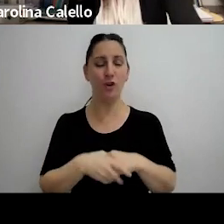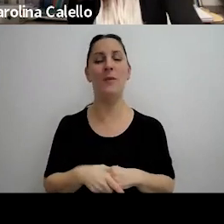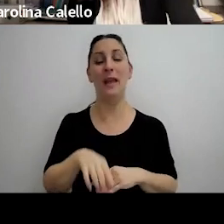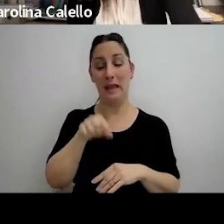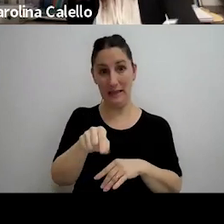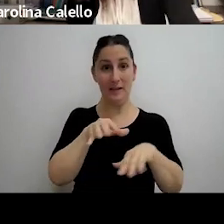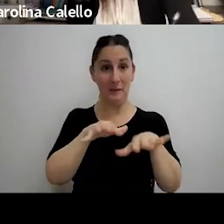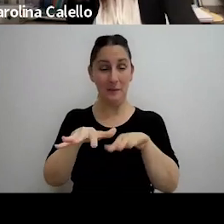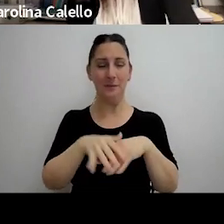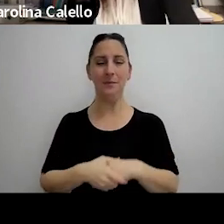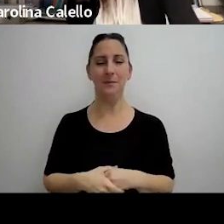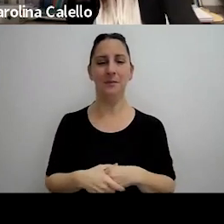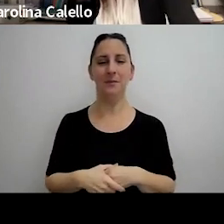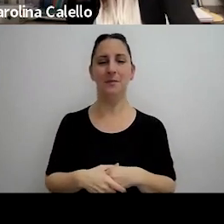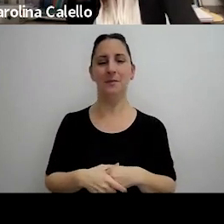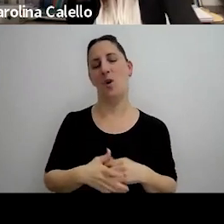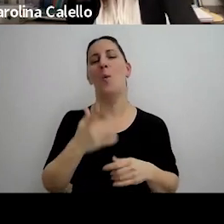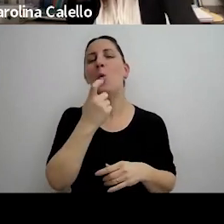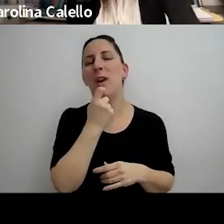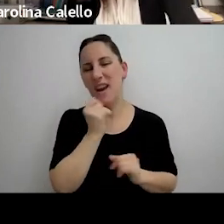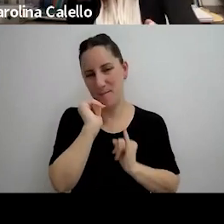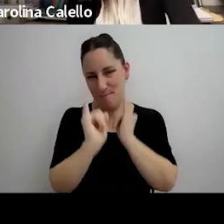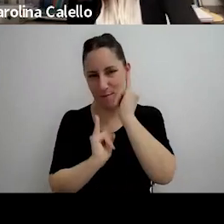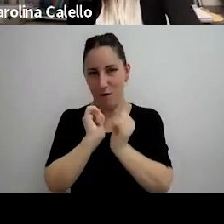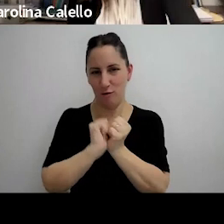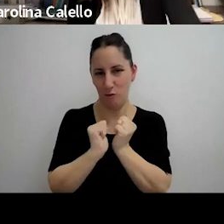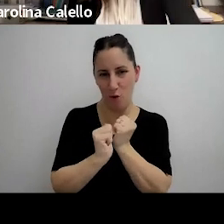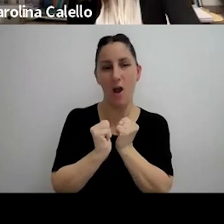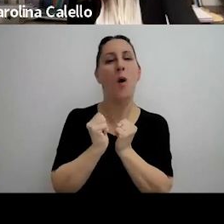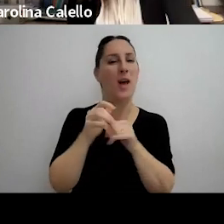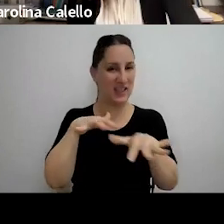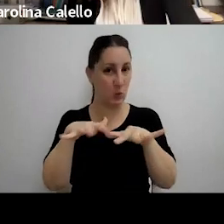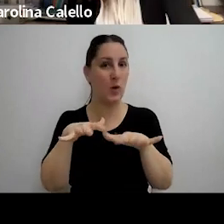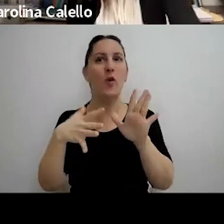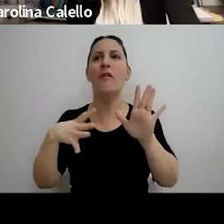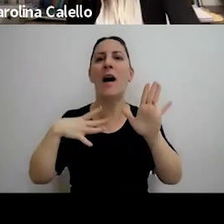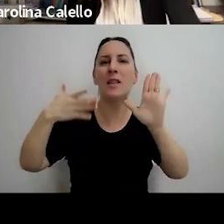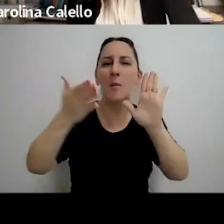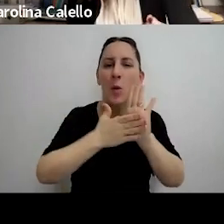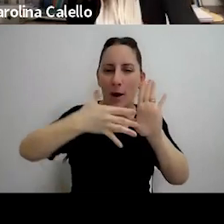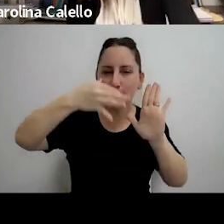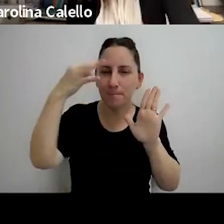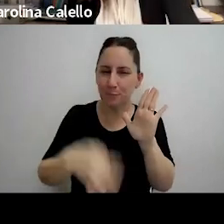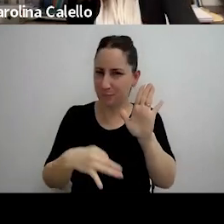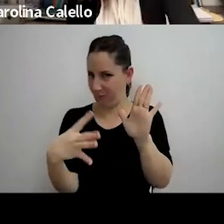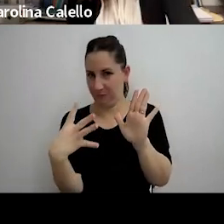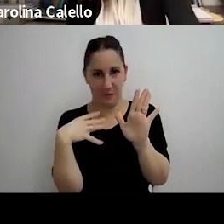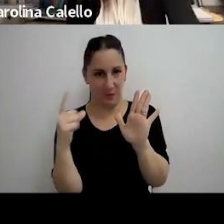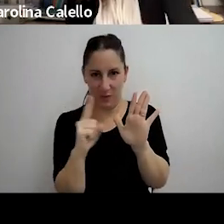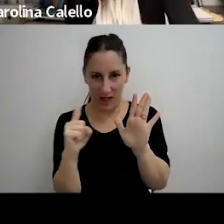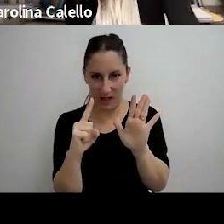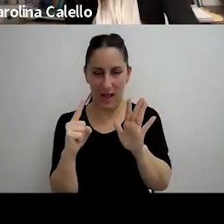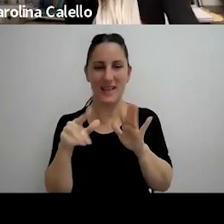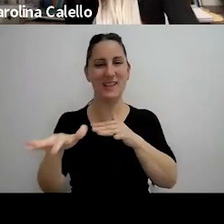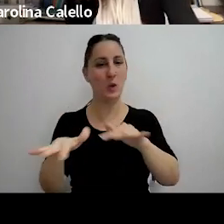y si traigo a modo de ejemplo este que es un caso en que no se probó el hecho base